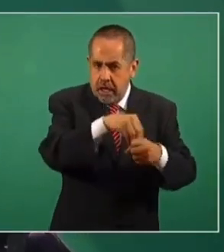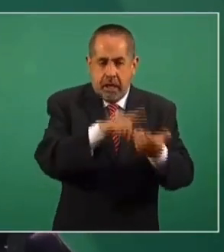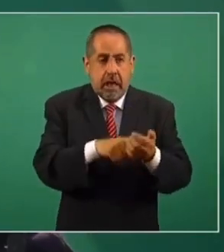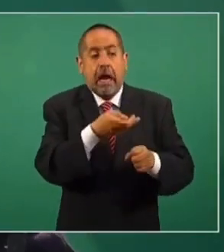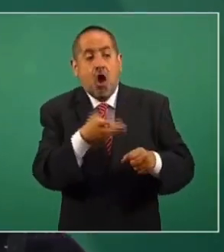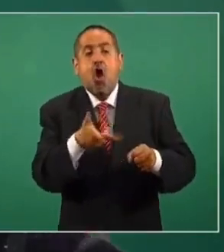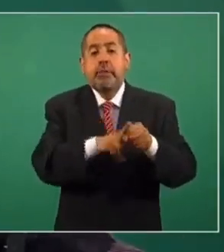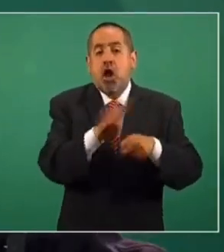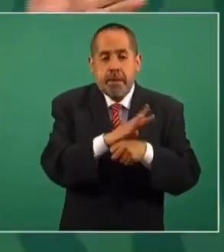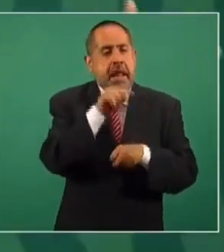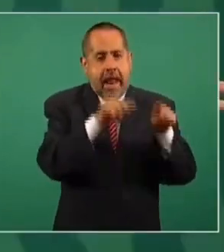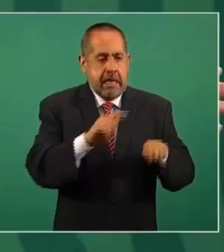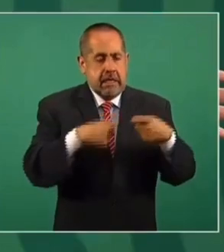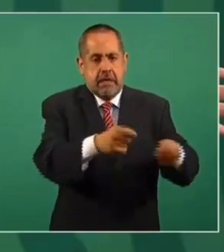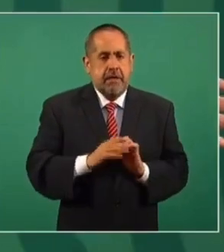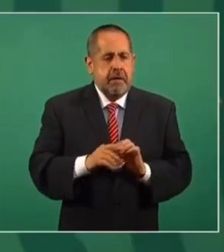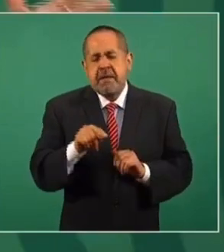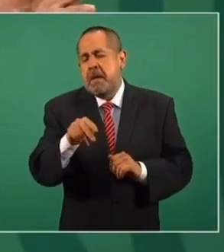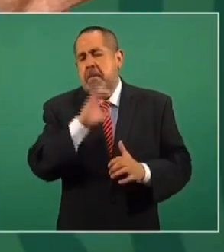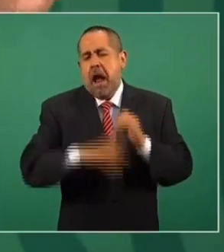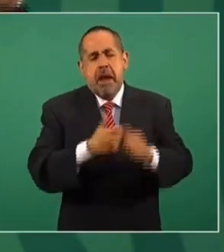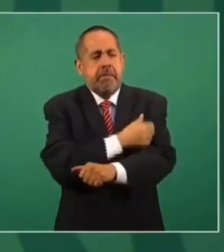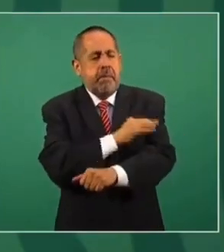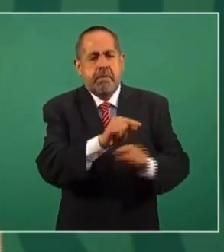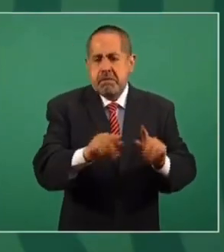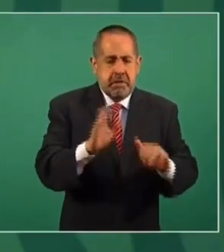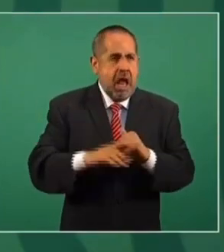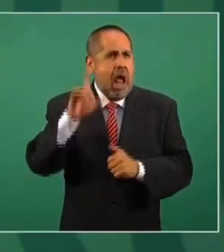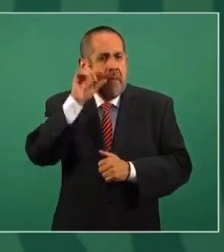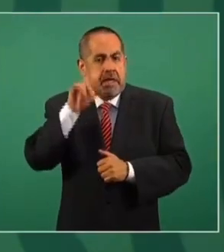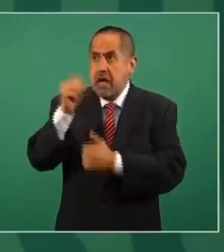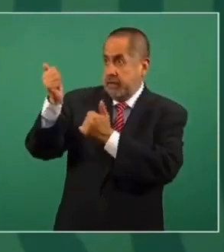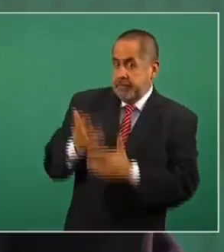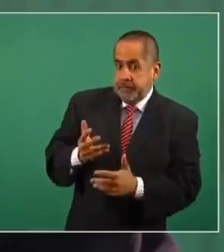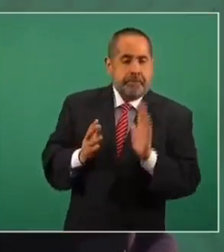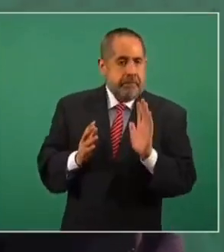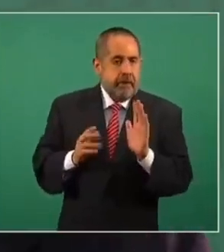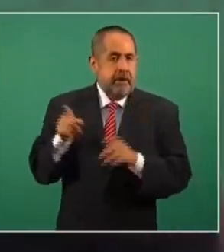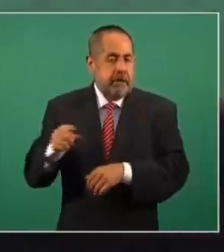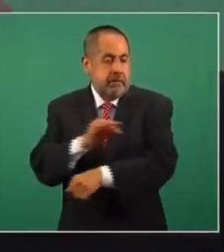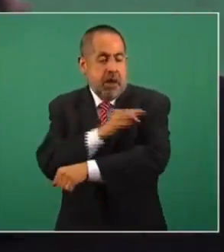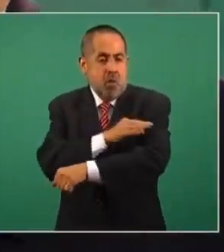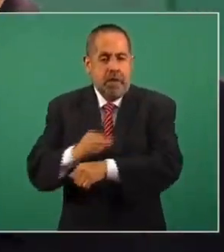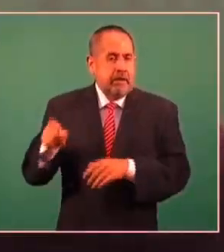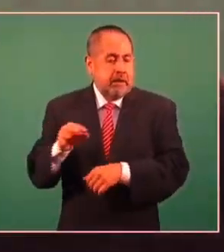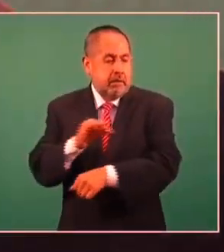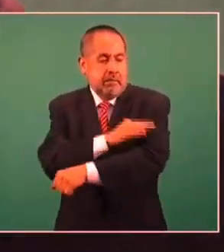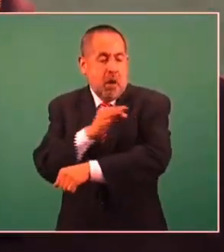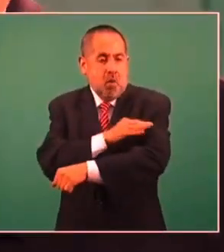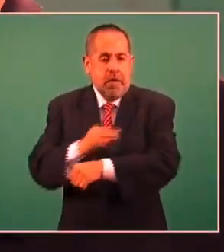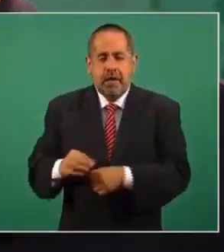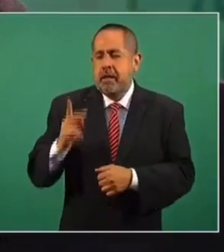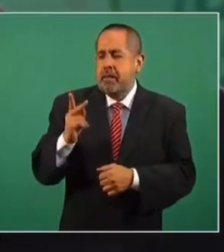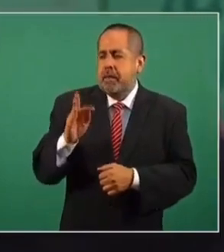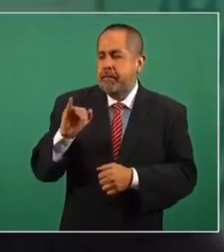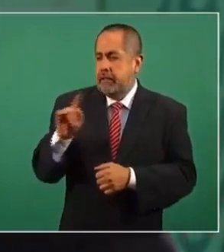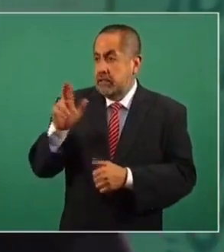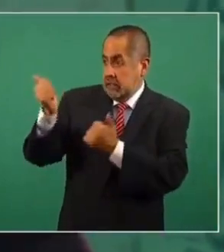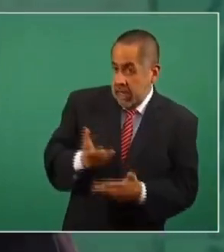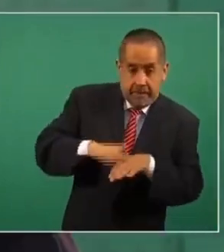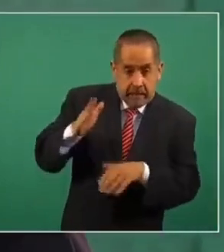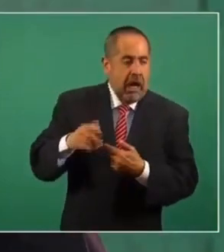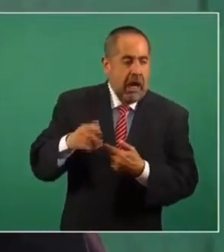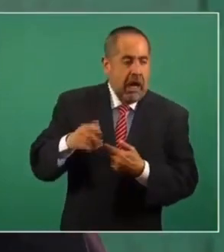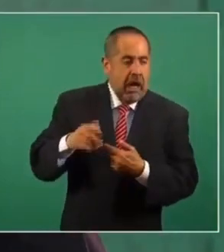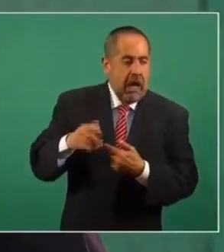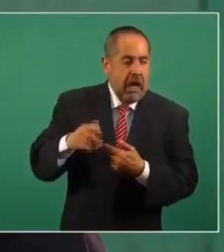hospitales COVID y ya estamos por terminar de vacunarlos, a partir de mañana que llegue la vacuna a Pfizer, vamos a